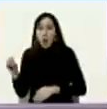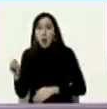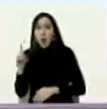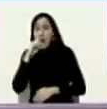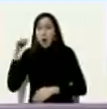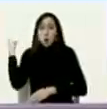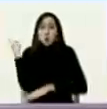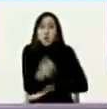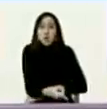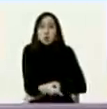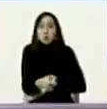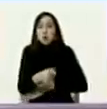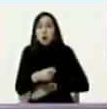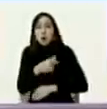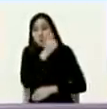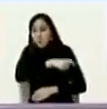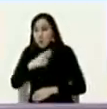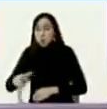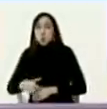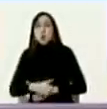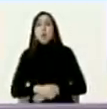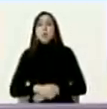300 mil desaparecidos en Guatemala